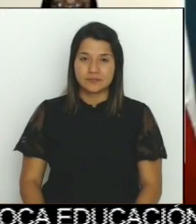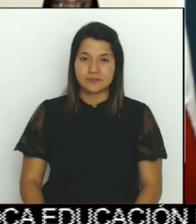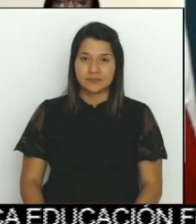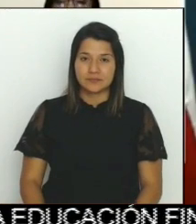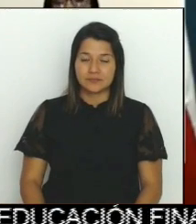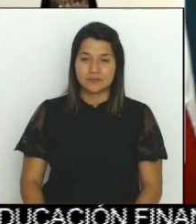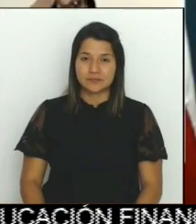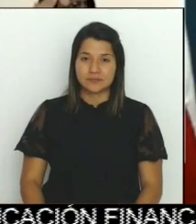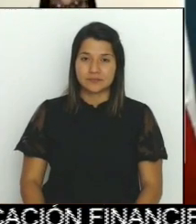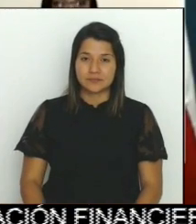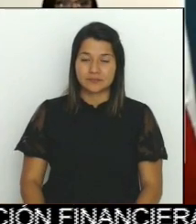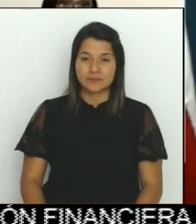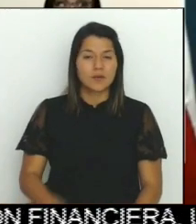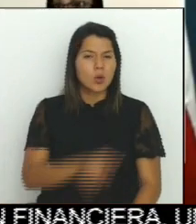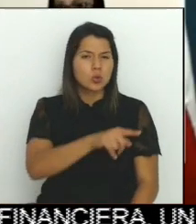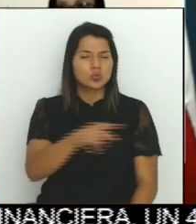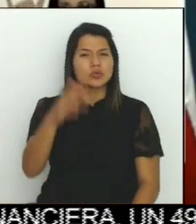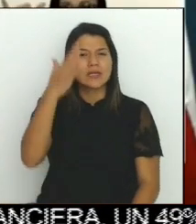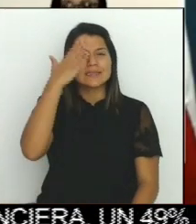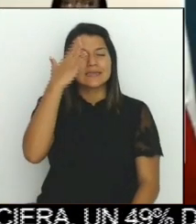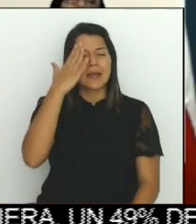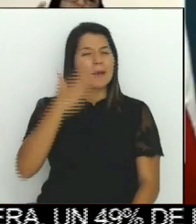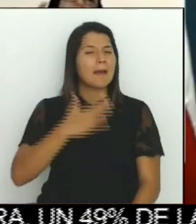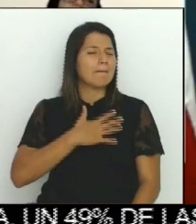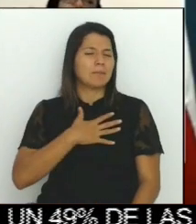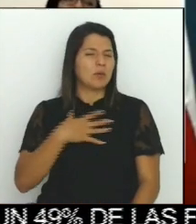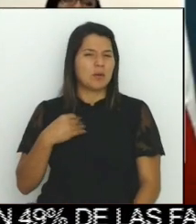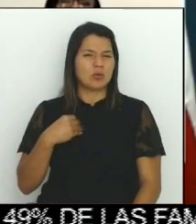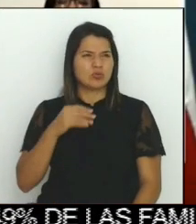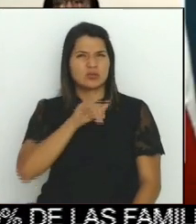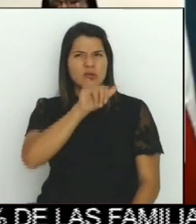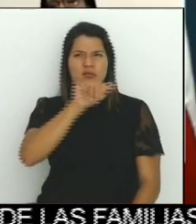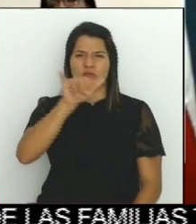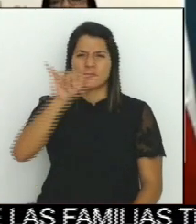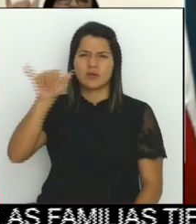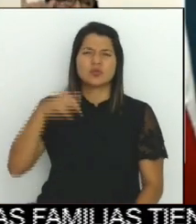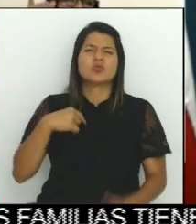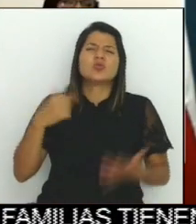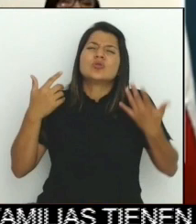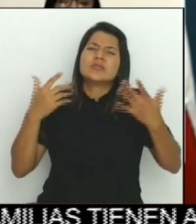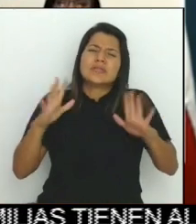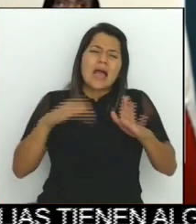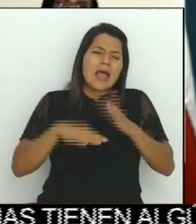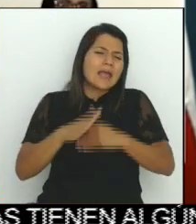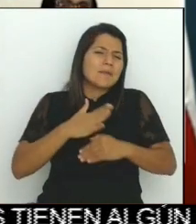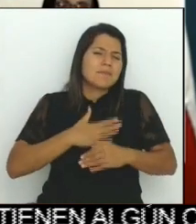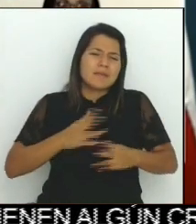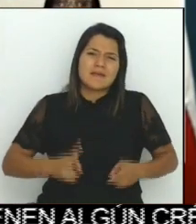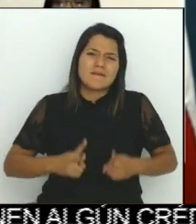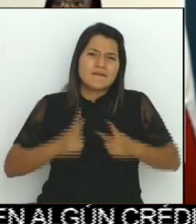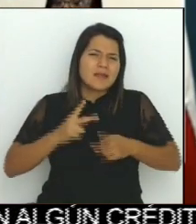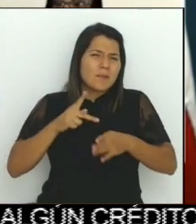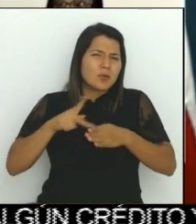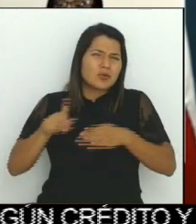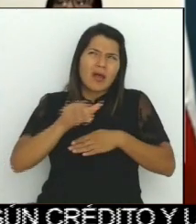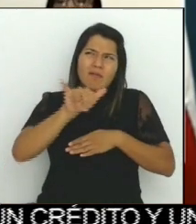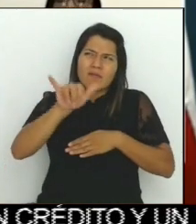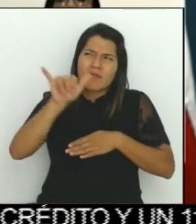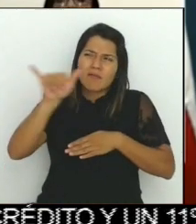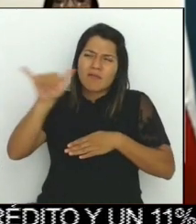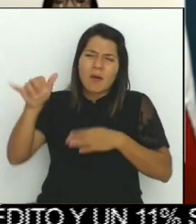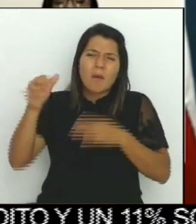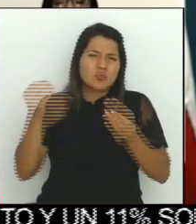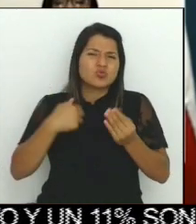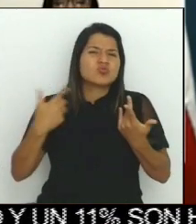Ustedes saben que a no me gusta viajar, ya yo viajé más de la cuenta en mi vida profesional anterior, pero en esta ocasión